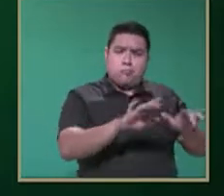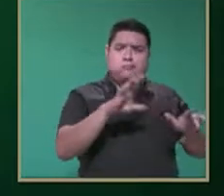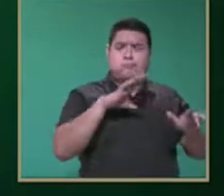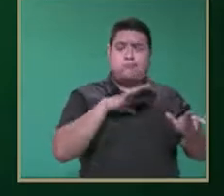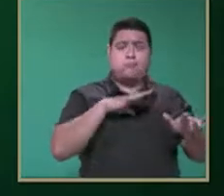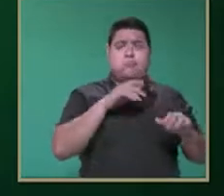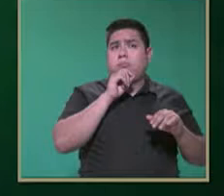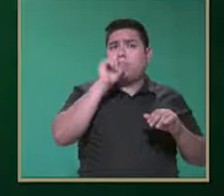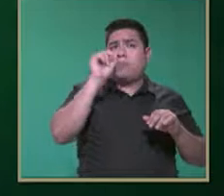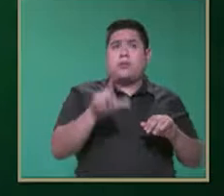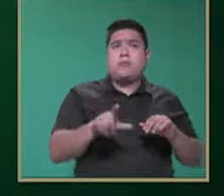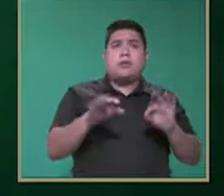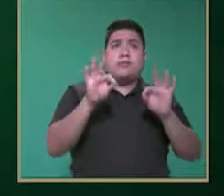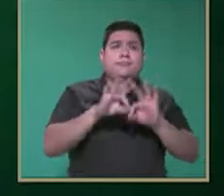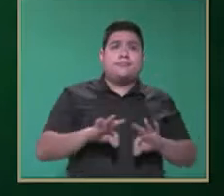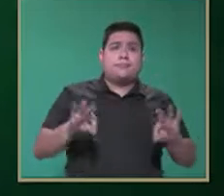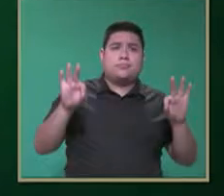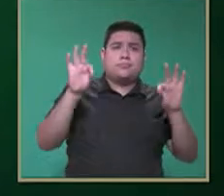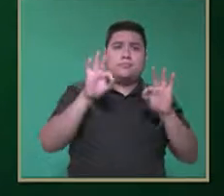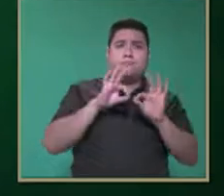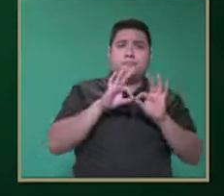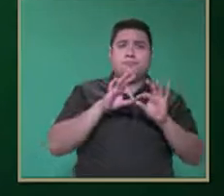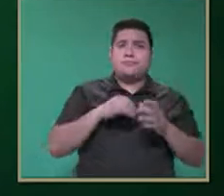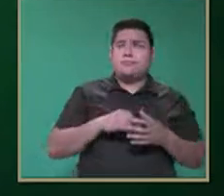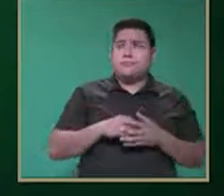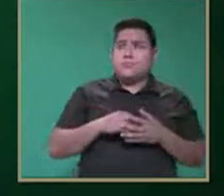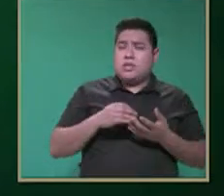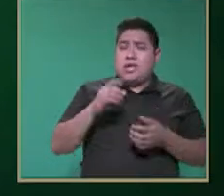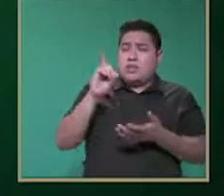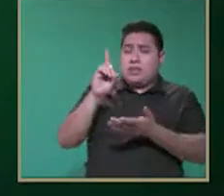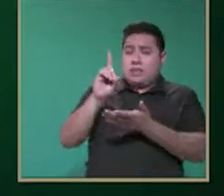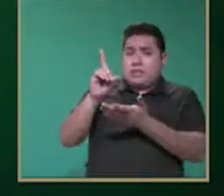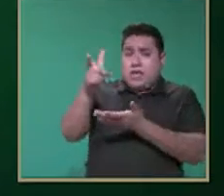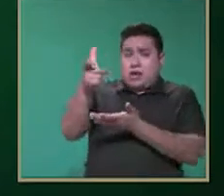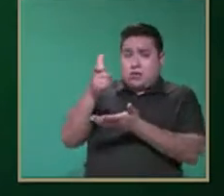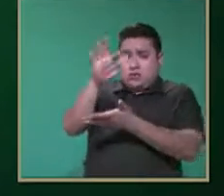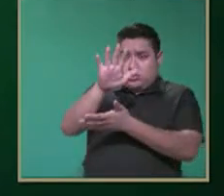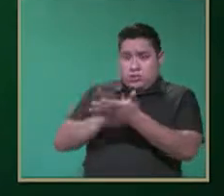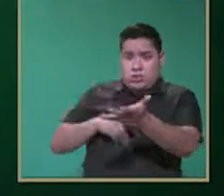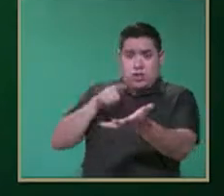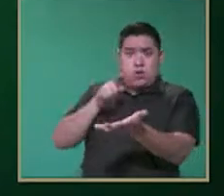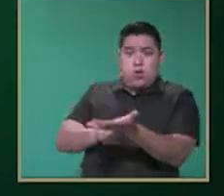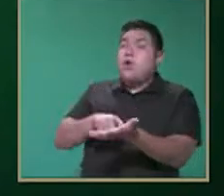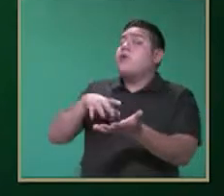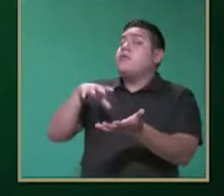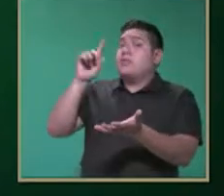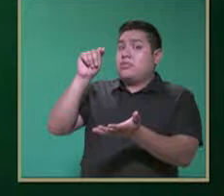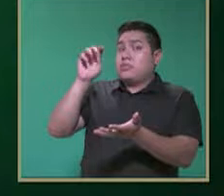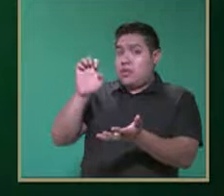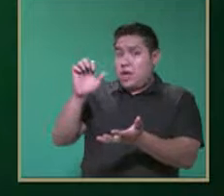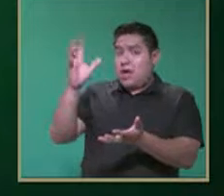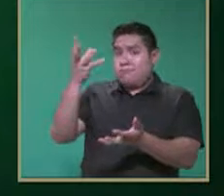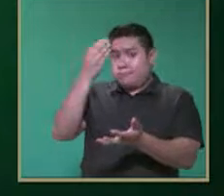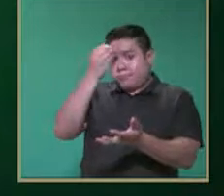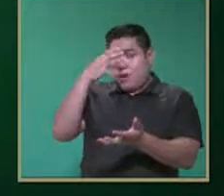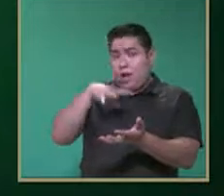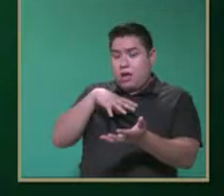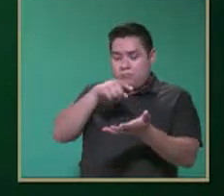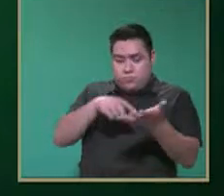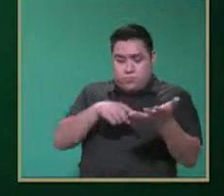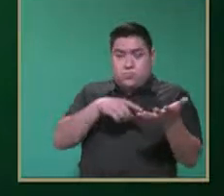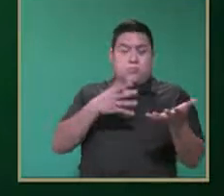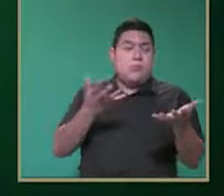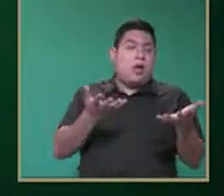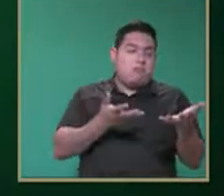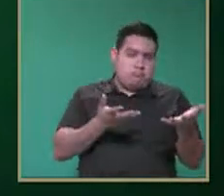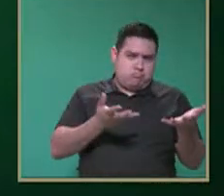importante que ya una vez que es diagnosticado nuestro hijo con TEA, vamos a realizar